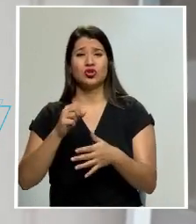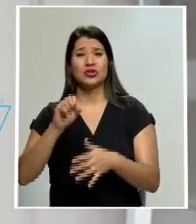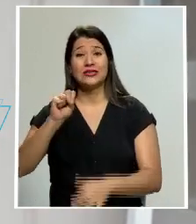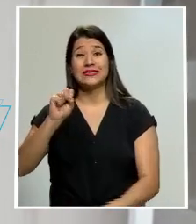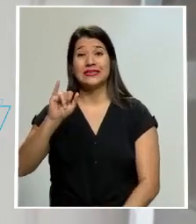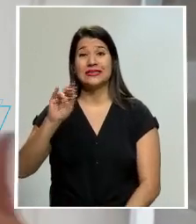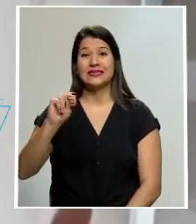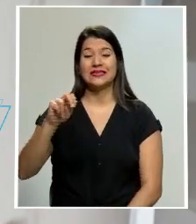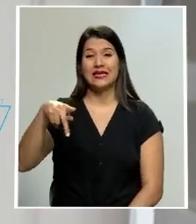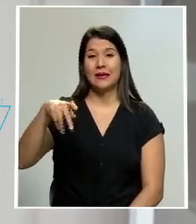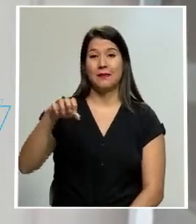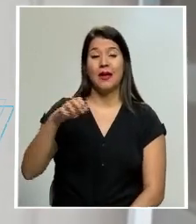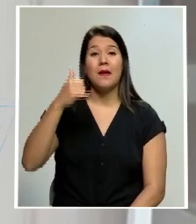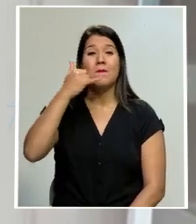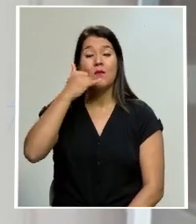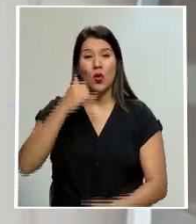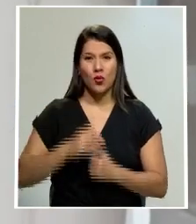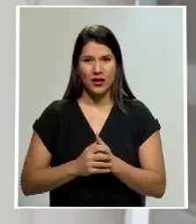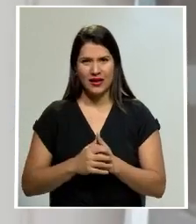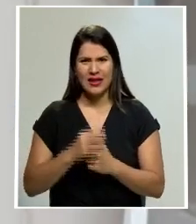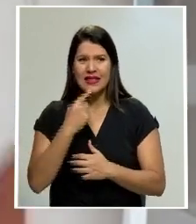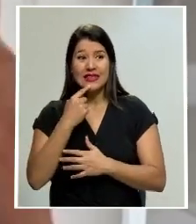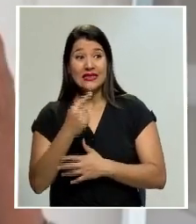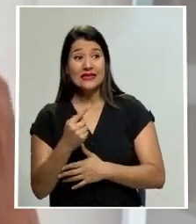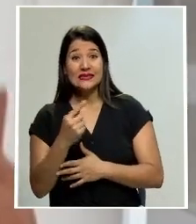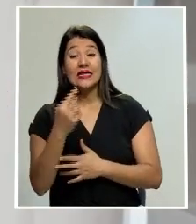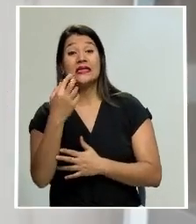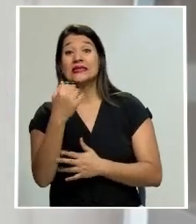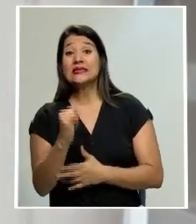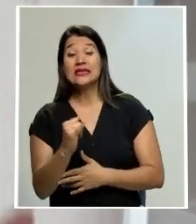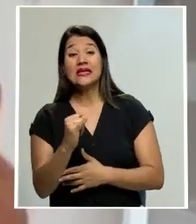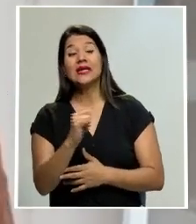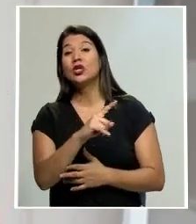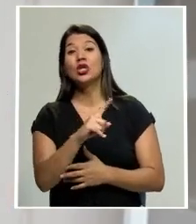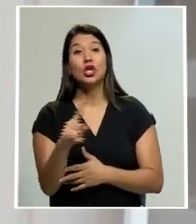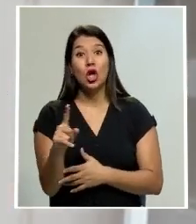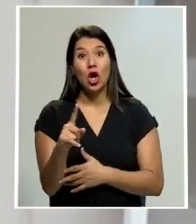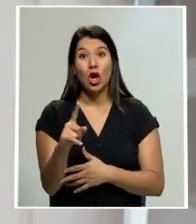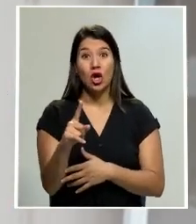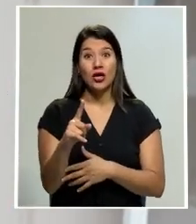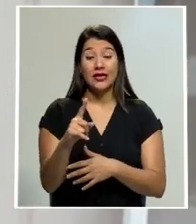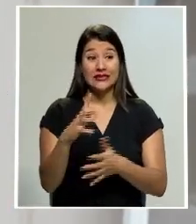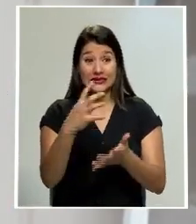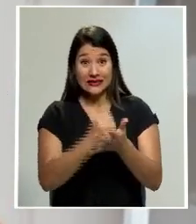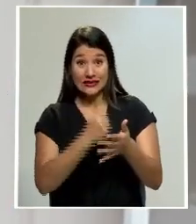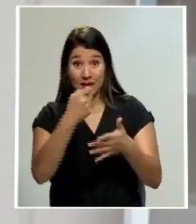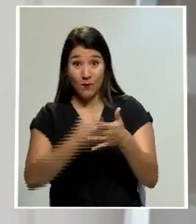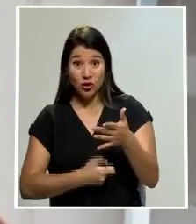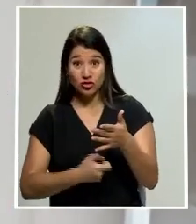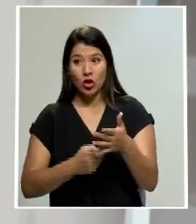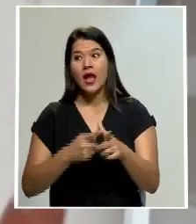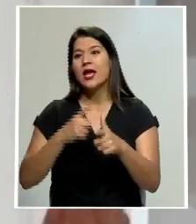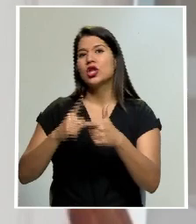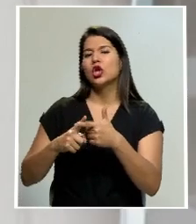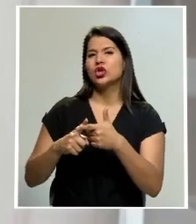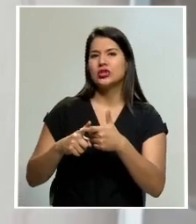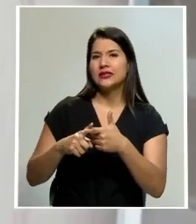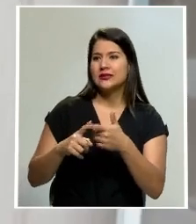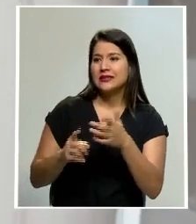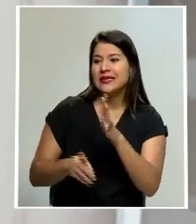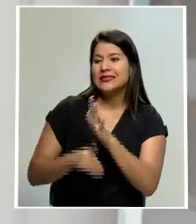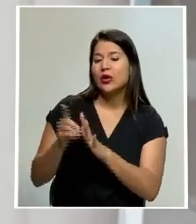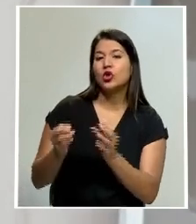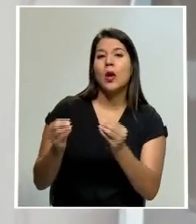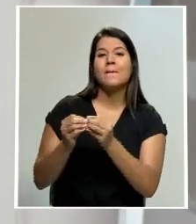viene a ayudar a la informalidad. La informalidad de los costarricenses se da por la falta de apoyo del gobierno